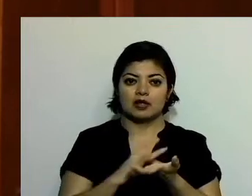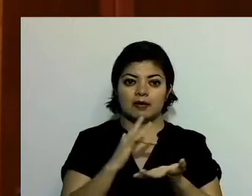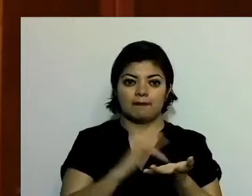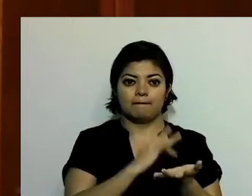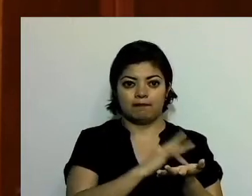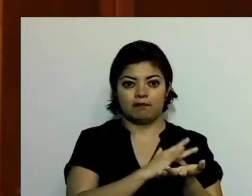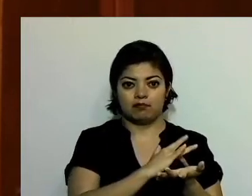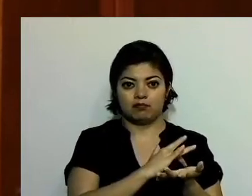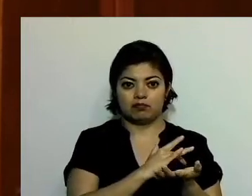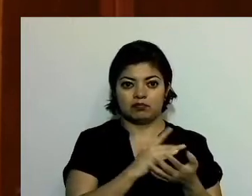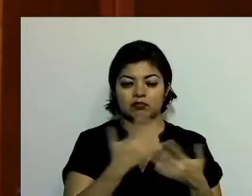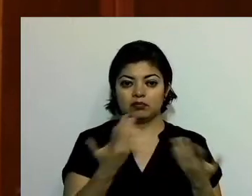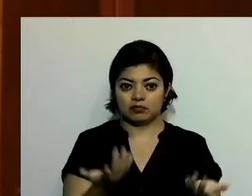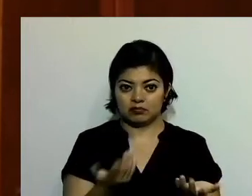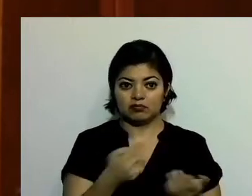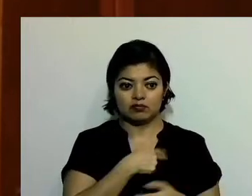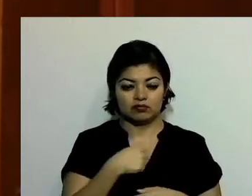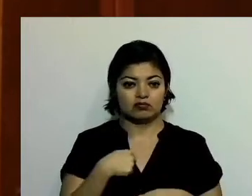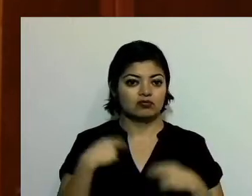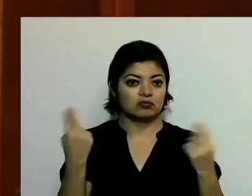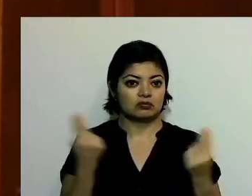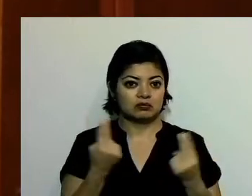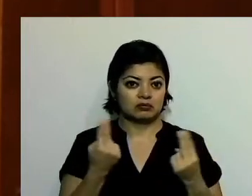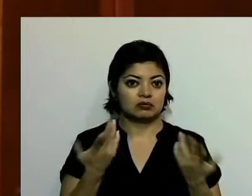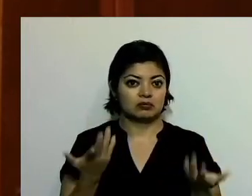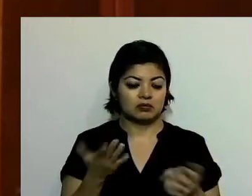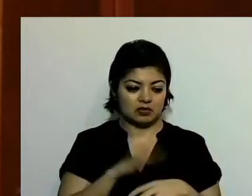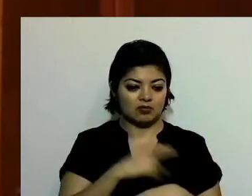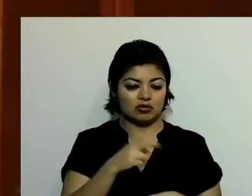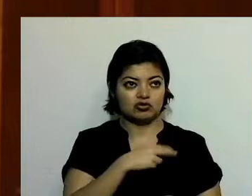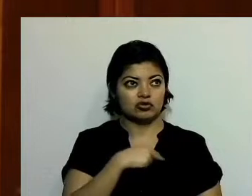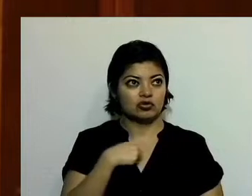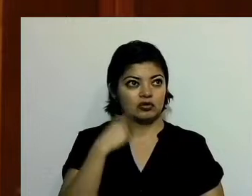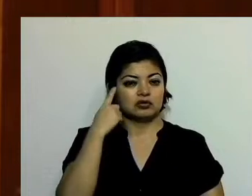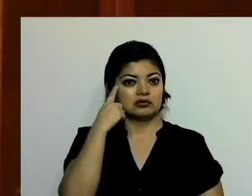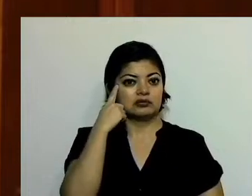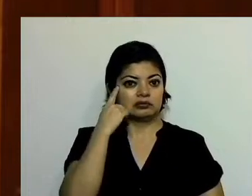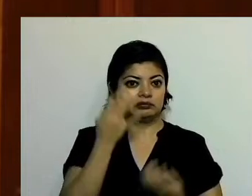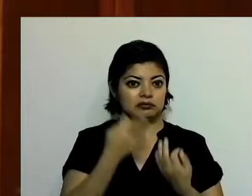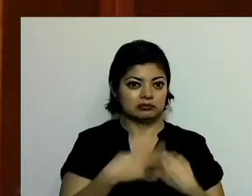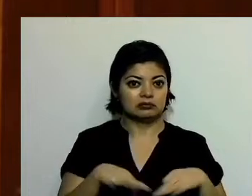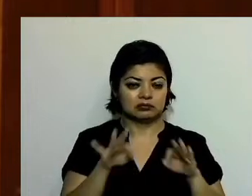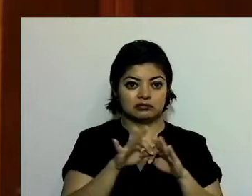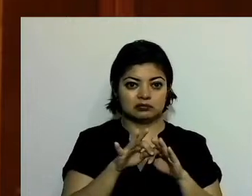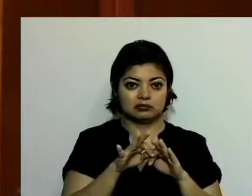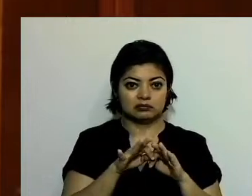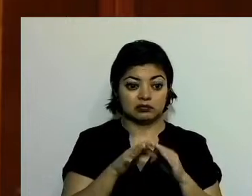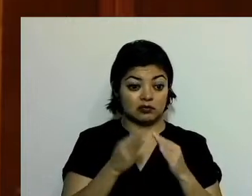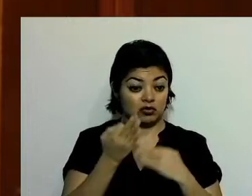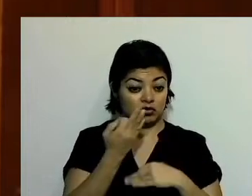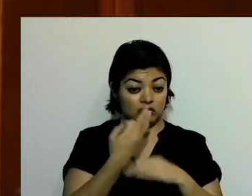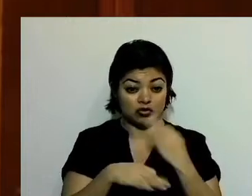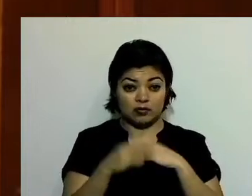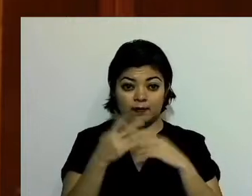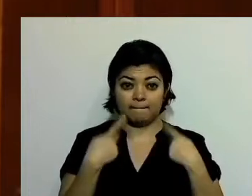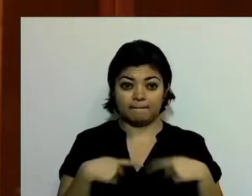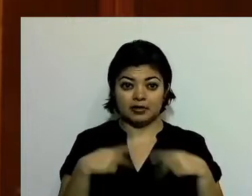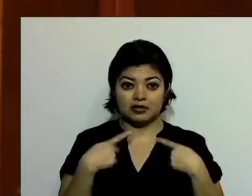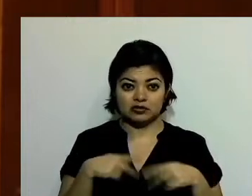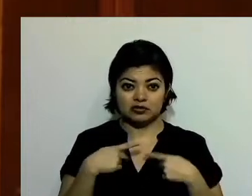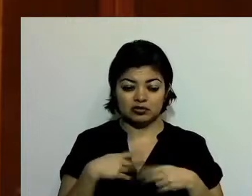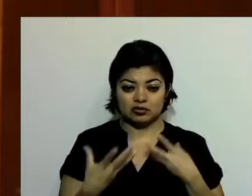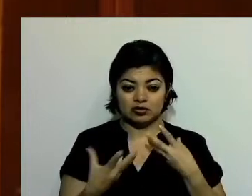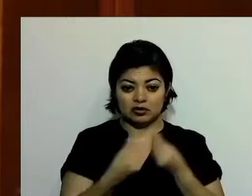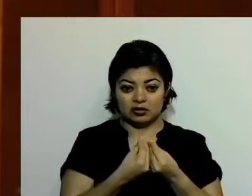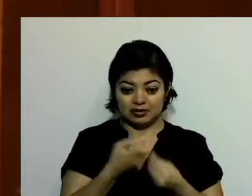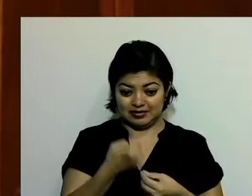cuales hemos requerido, con los cuales hemos contado, de todo el personal que se involucra en